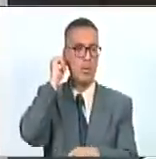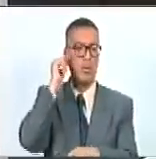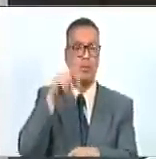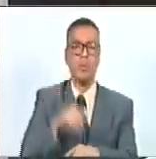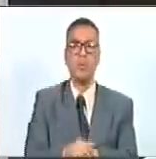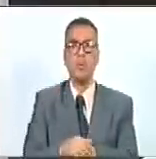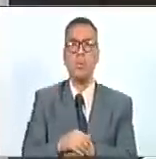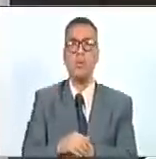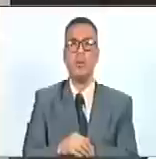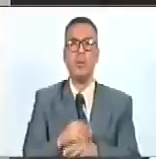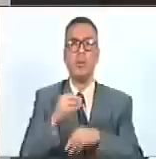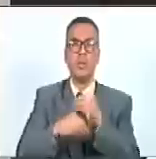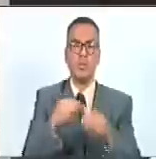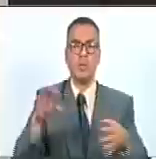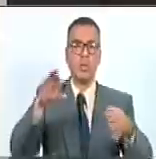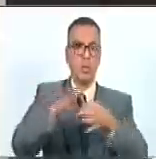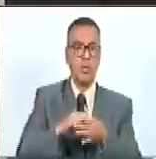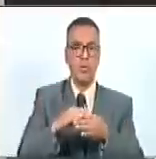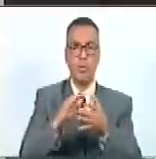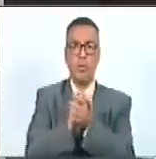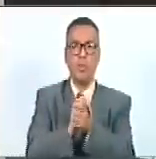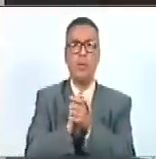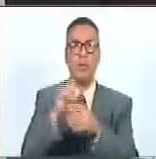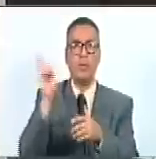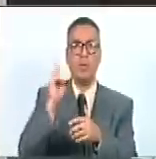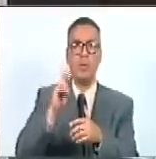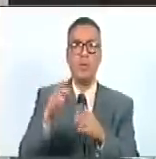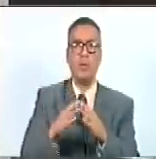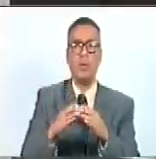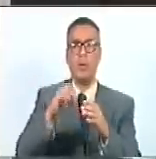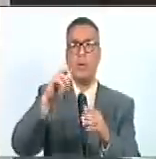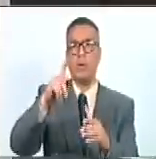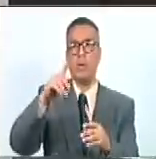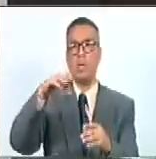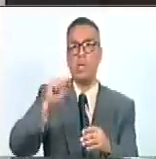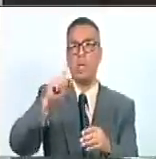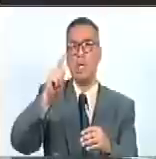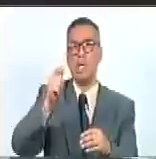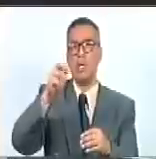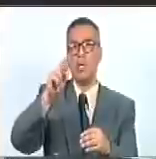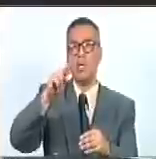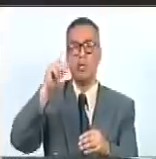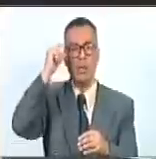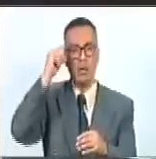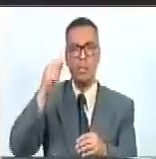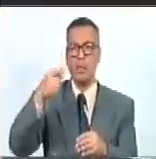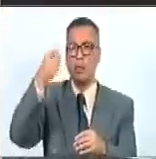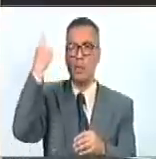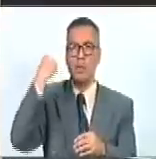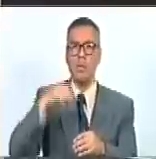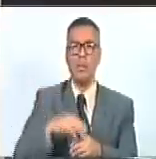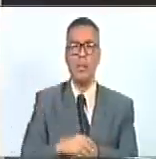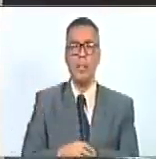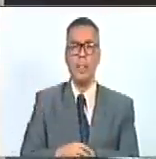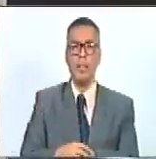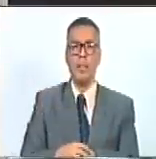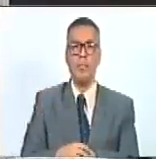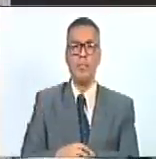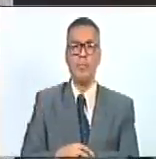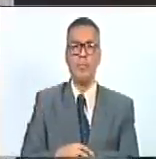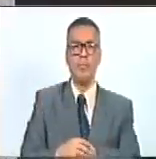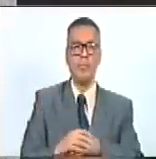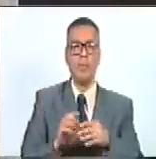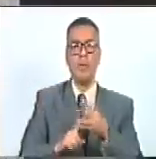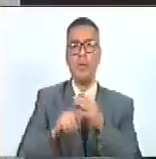que conformamos el grupo de amistad Venezuela-Catar, ya que el día de ayer celebramos